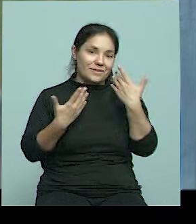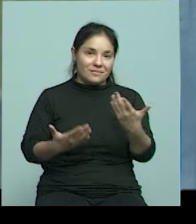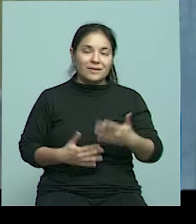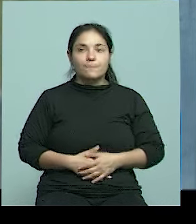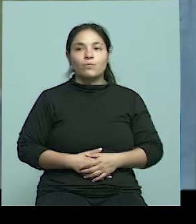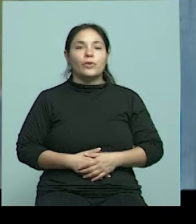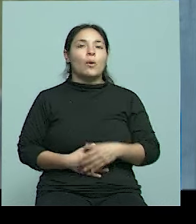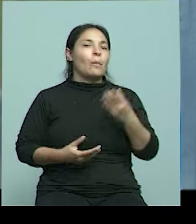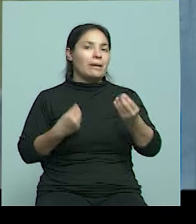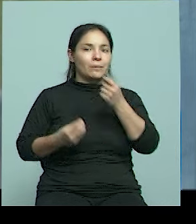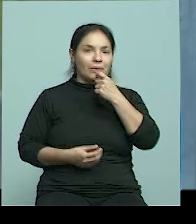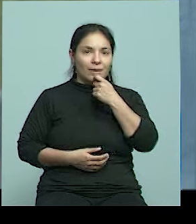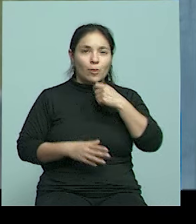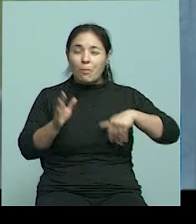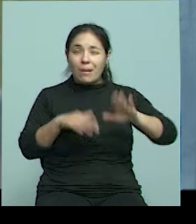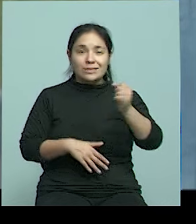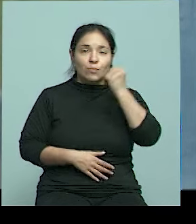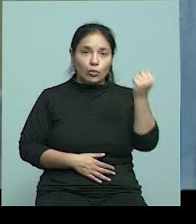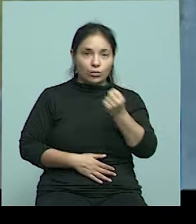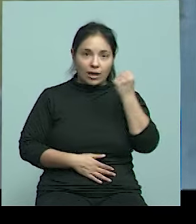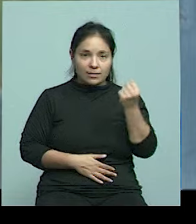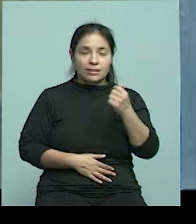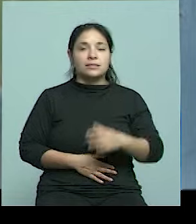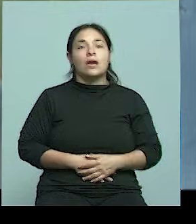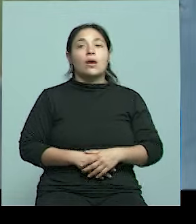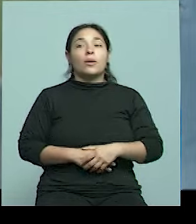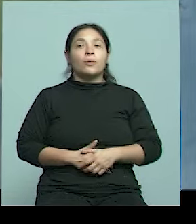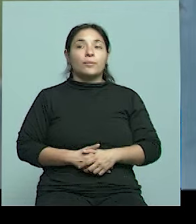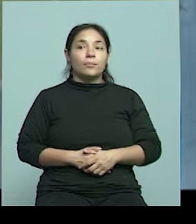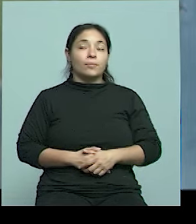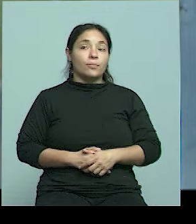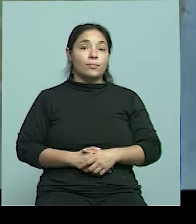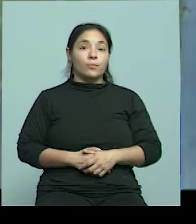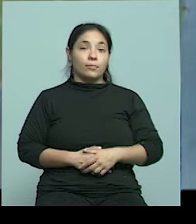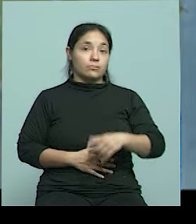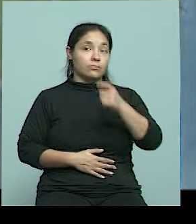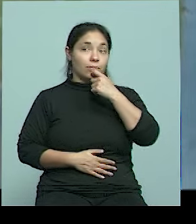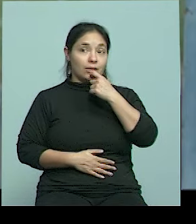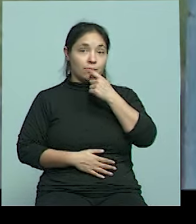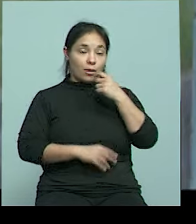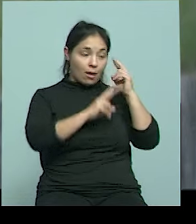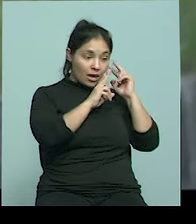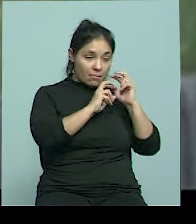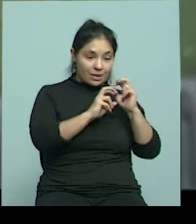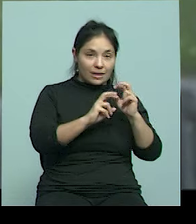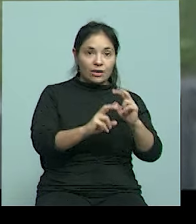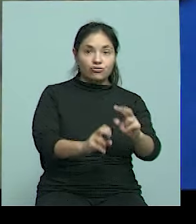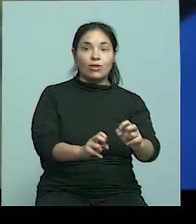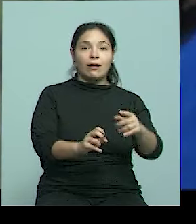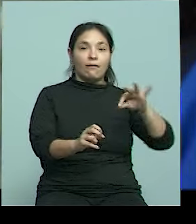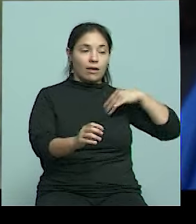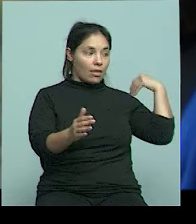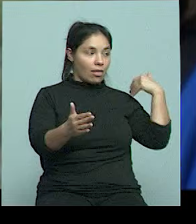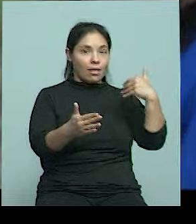son los hallazgos por ahí más importantes que la humanidad ha celebrado desde que se estudia este ADN? Y